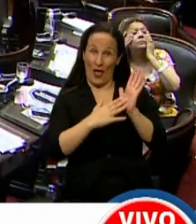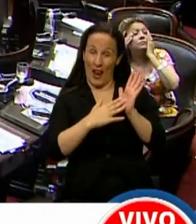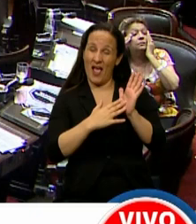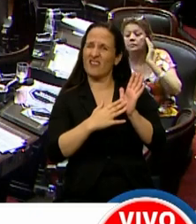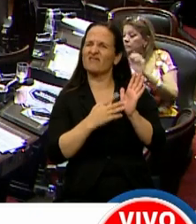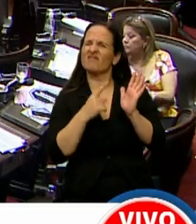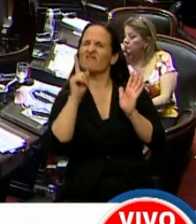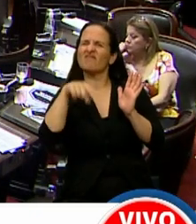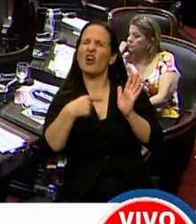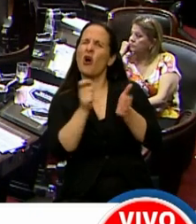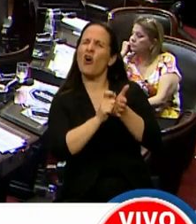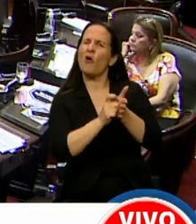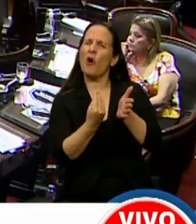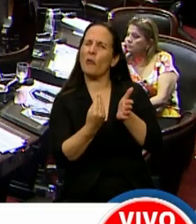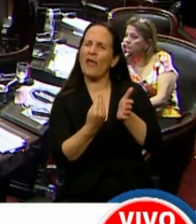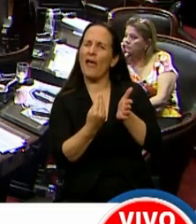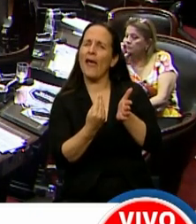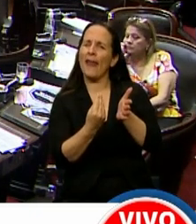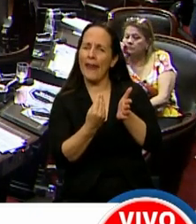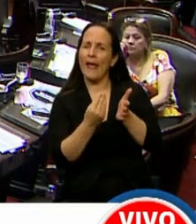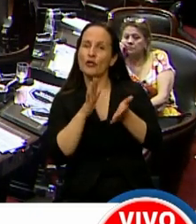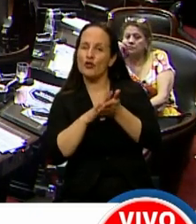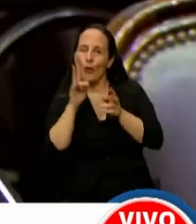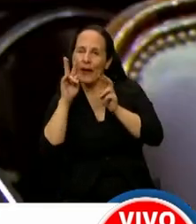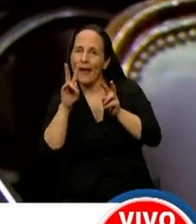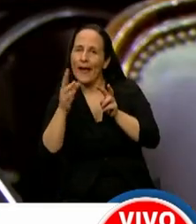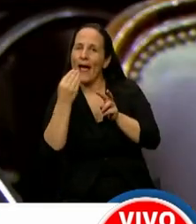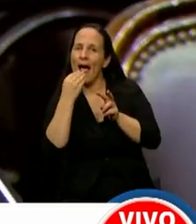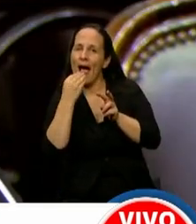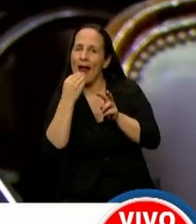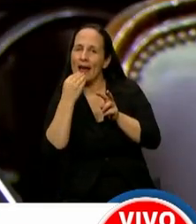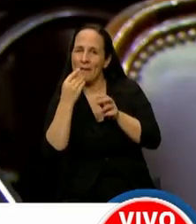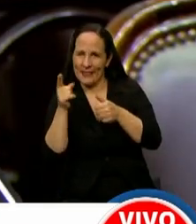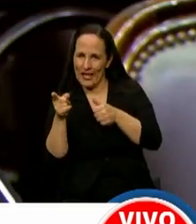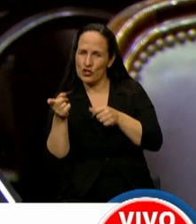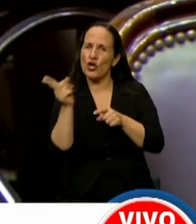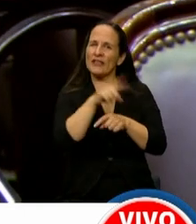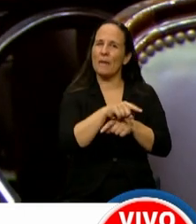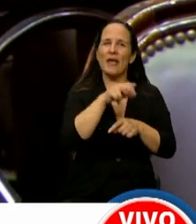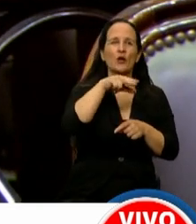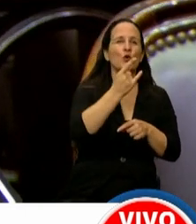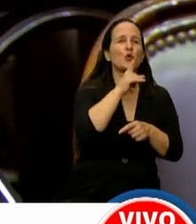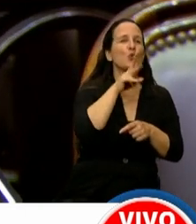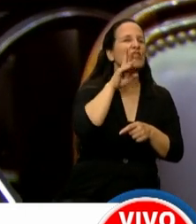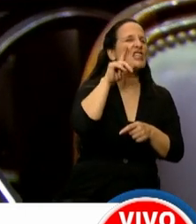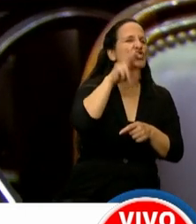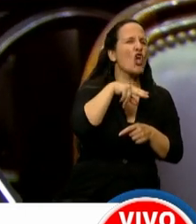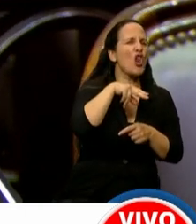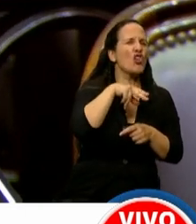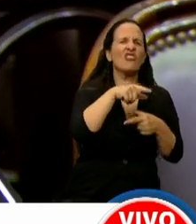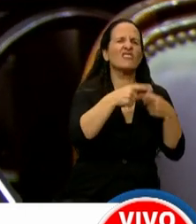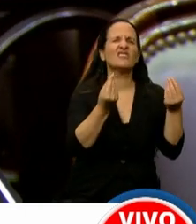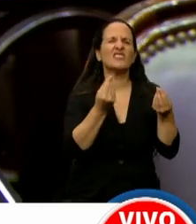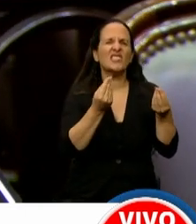inspiraron no sólo en la forma de alimentarse, sino en la forma de nutrirse. El padre de la nutrición moderna en la